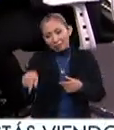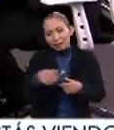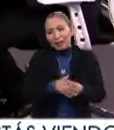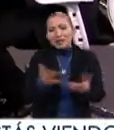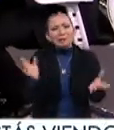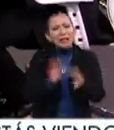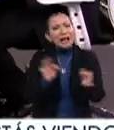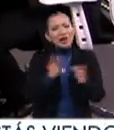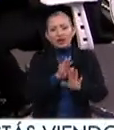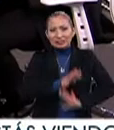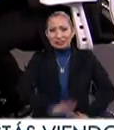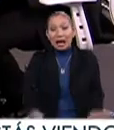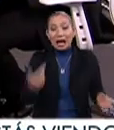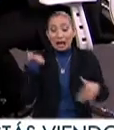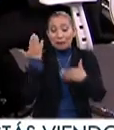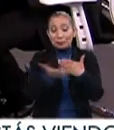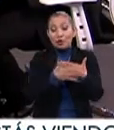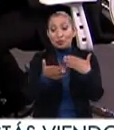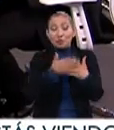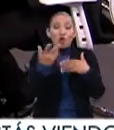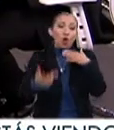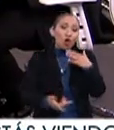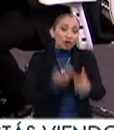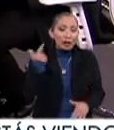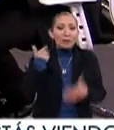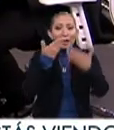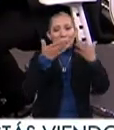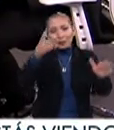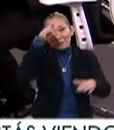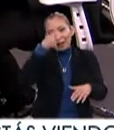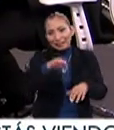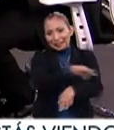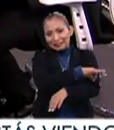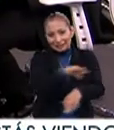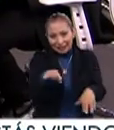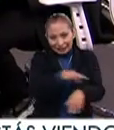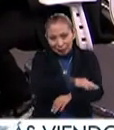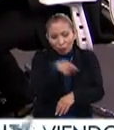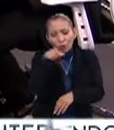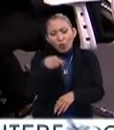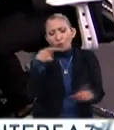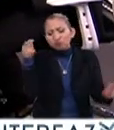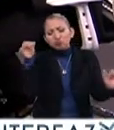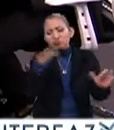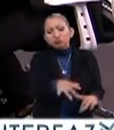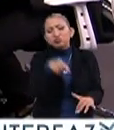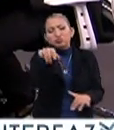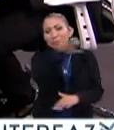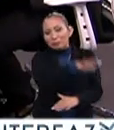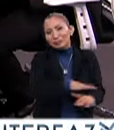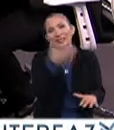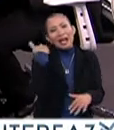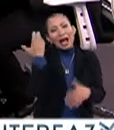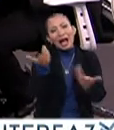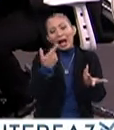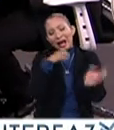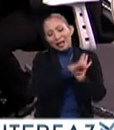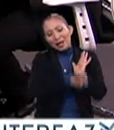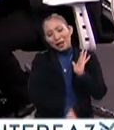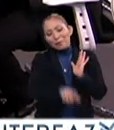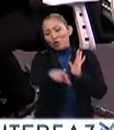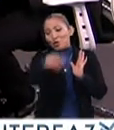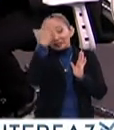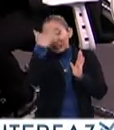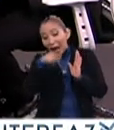Cuéntenos, pues ya va a ser otra vez el Abierto Mexicano de Diseño, un evento que pues ya es un referente